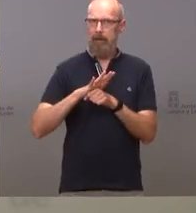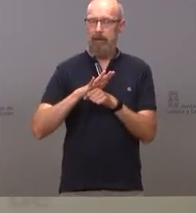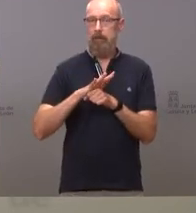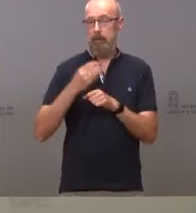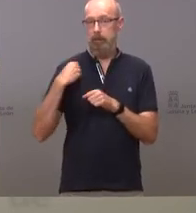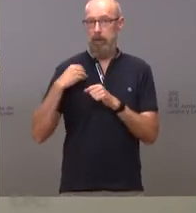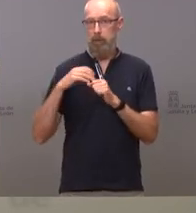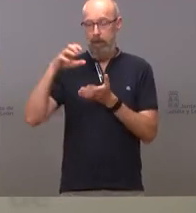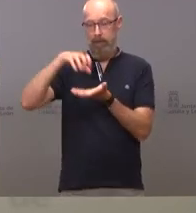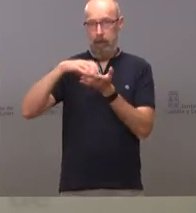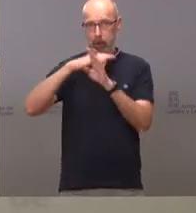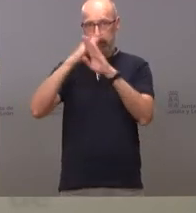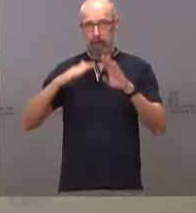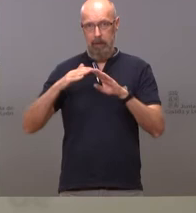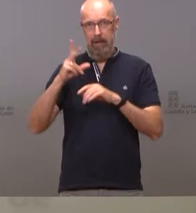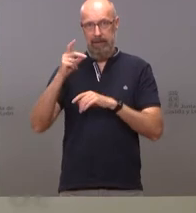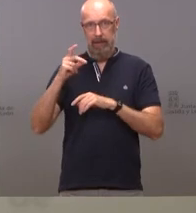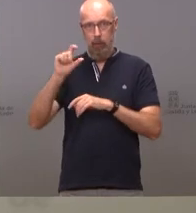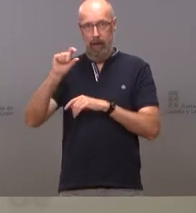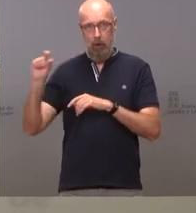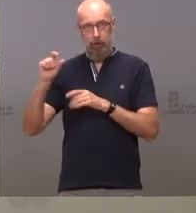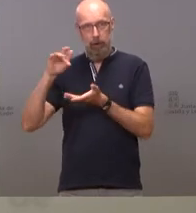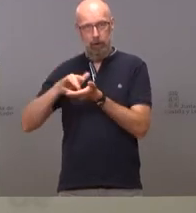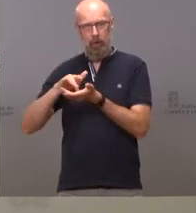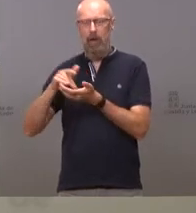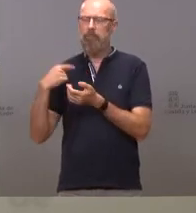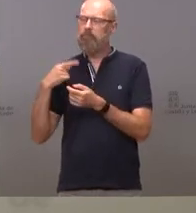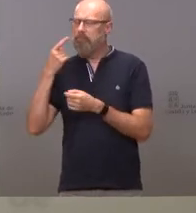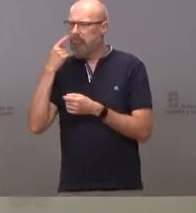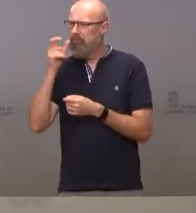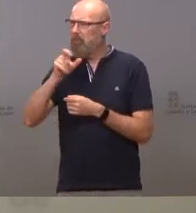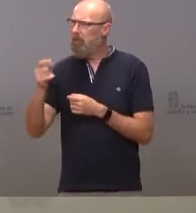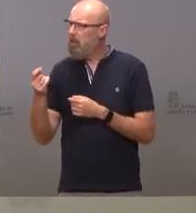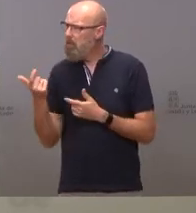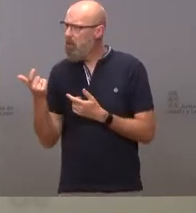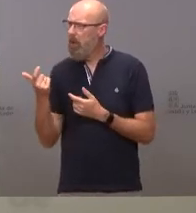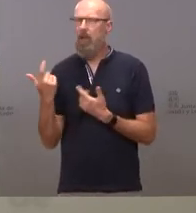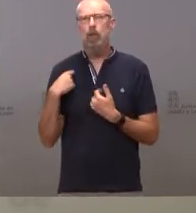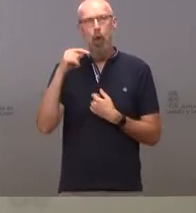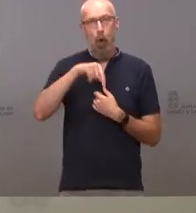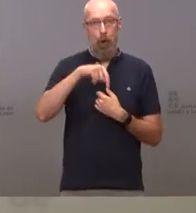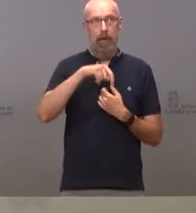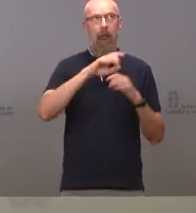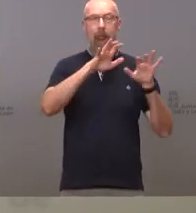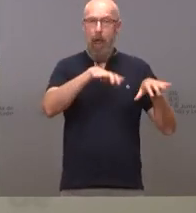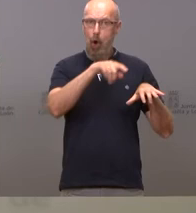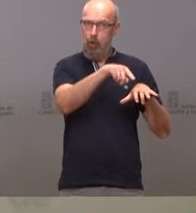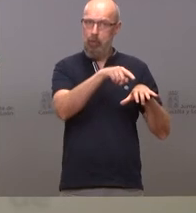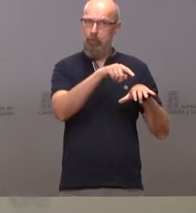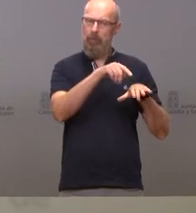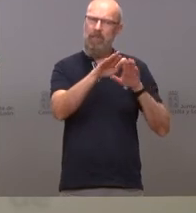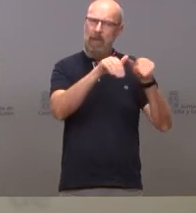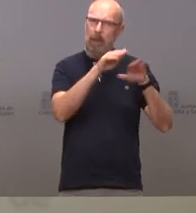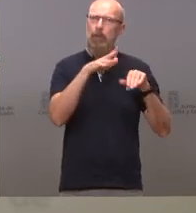administrando las segundas dosis y había poquísima gente y hoy en León se ha hecho un llamamiento por parte de la Junta porque estaba acudiendo